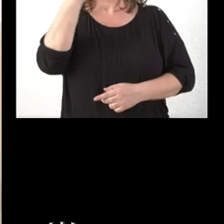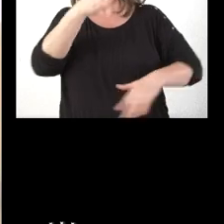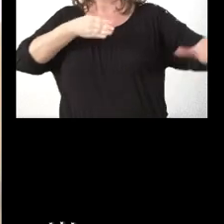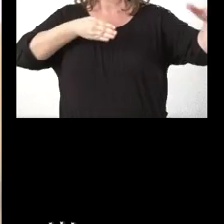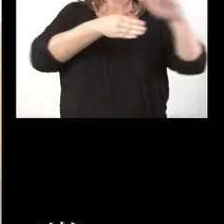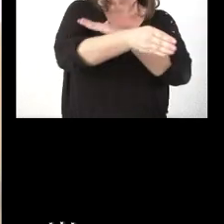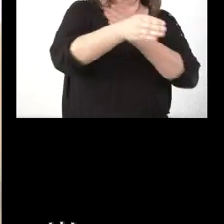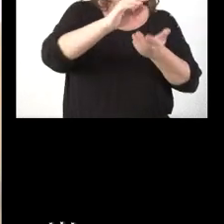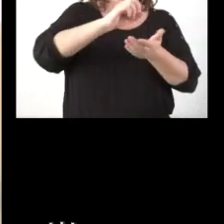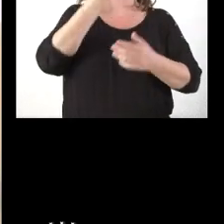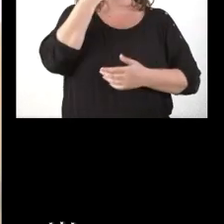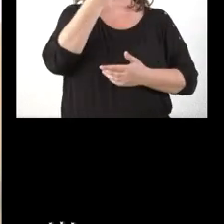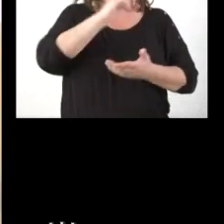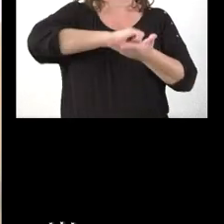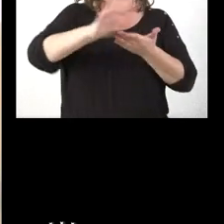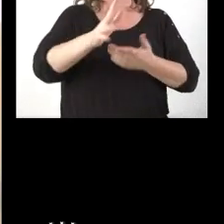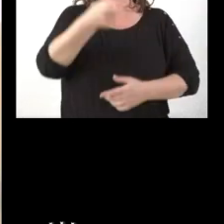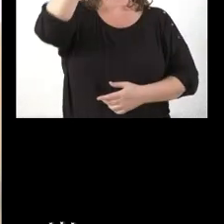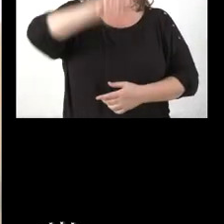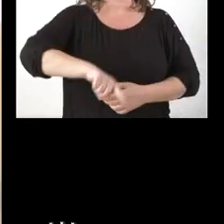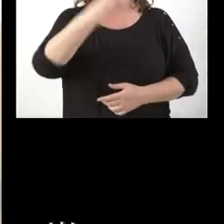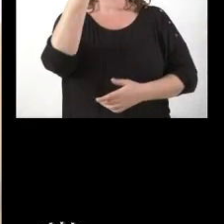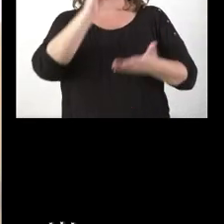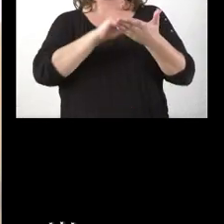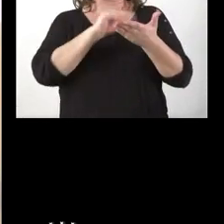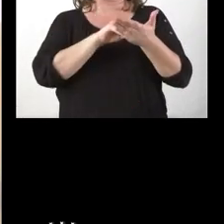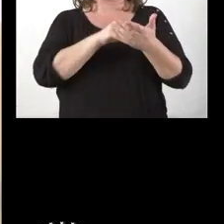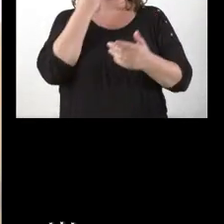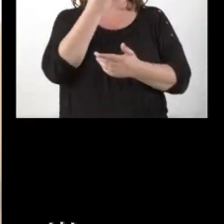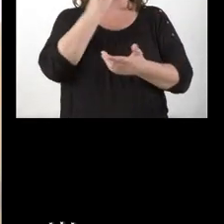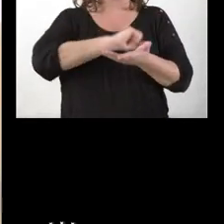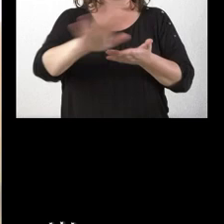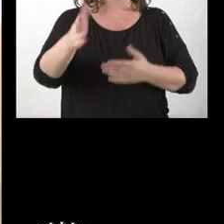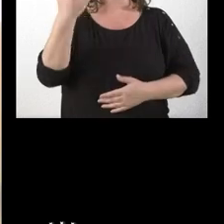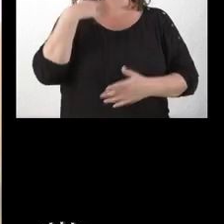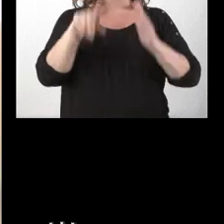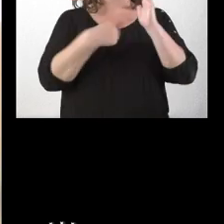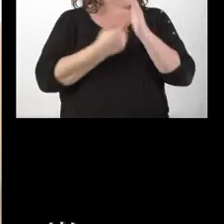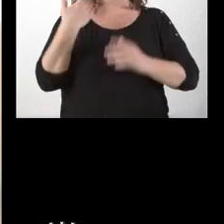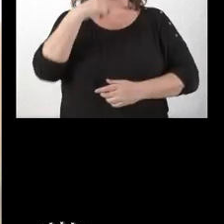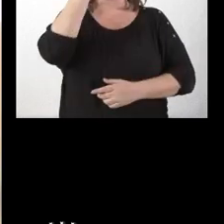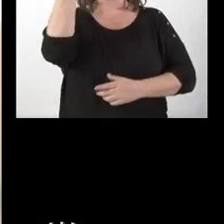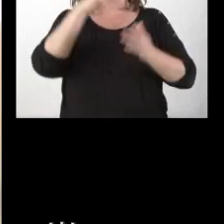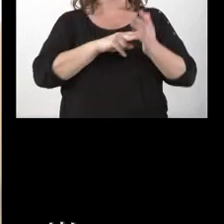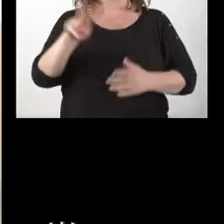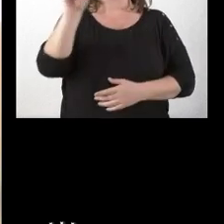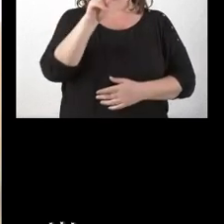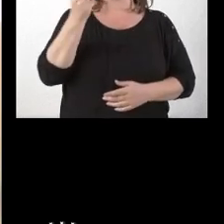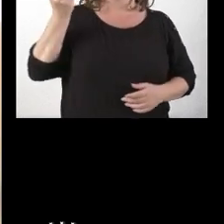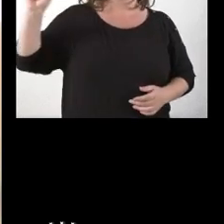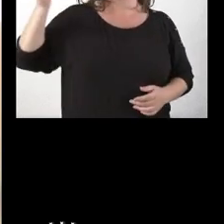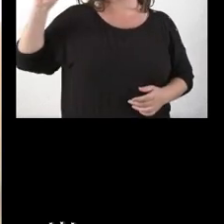gratuitas cuatro veces al mes. Se lo pregunto porque en esta ley de data de 2002 se incumple